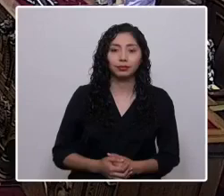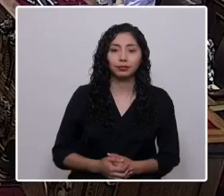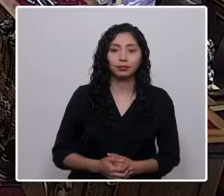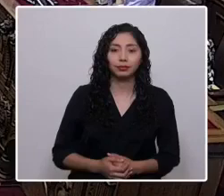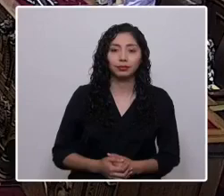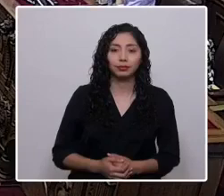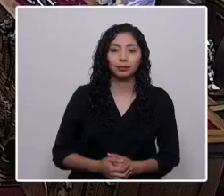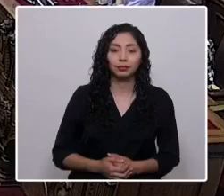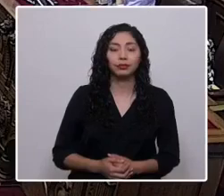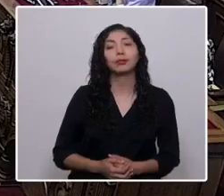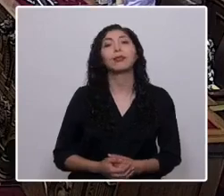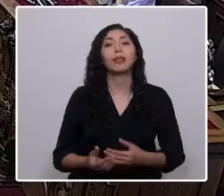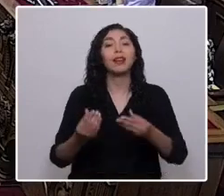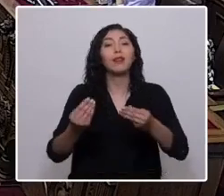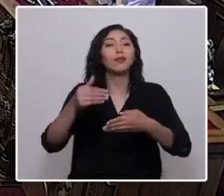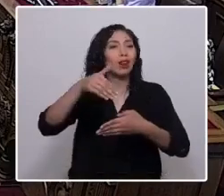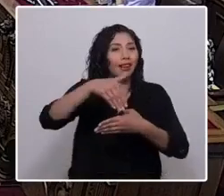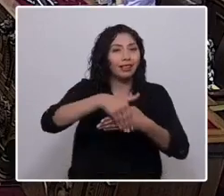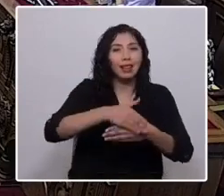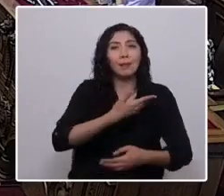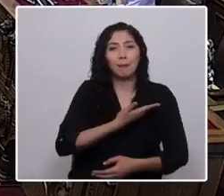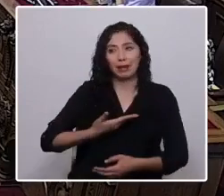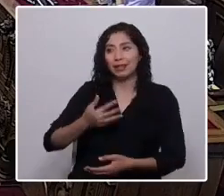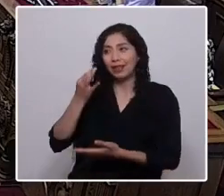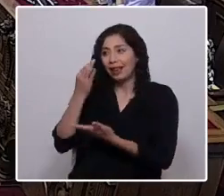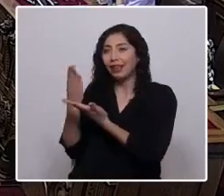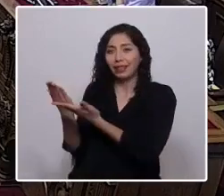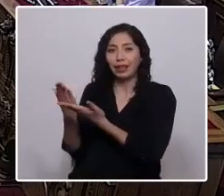Buenas tardes, buenas tardes, Presidenta.